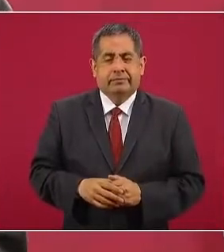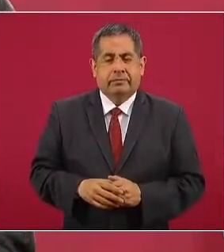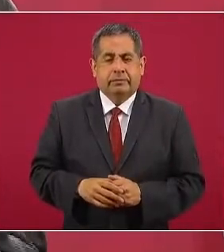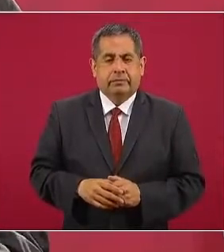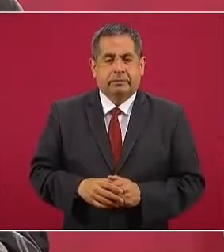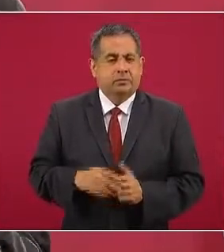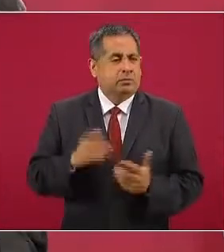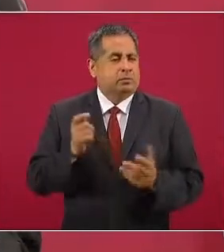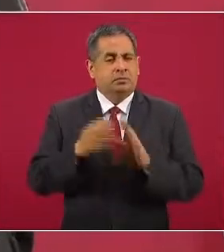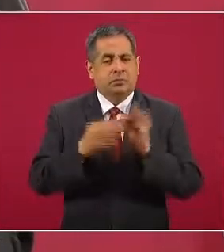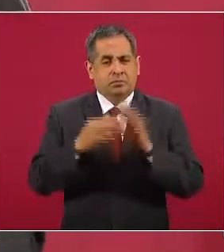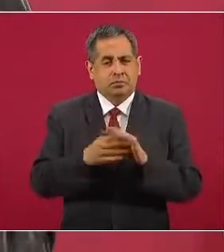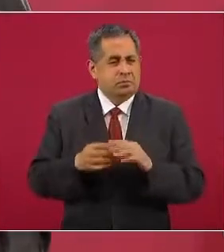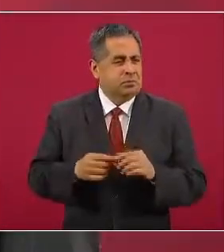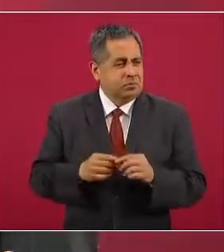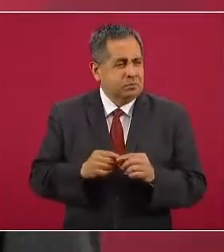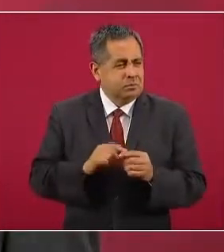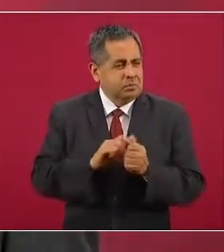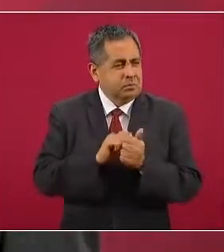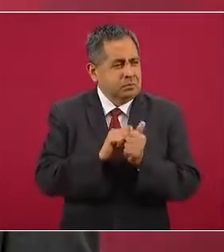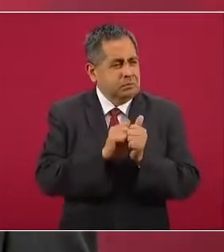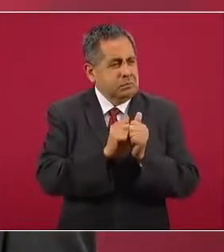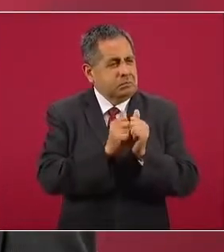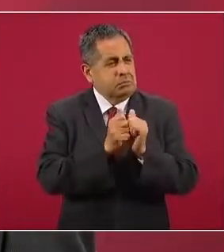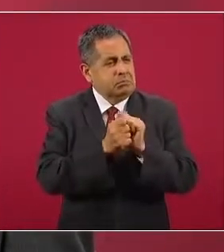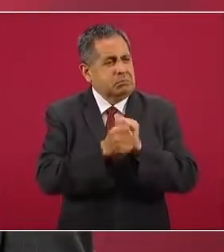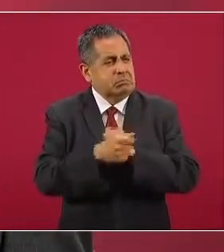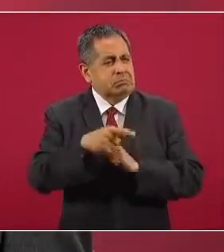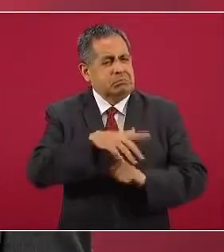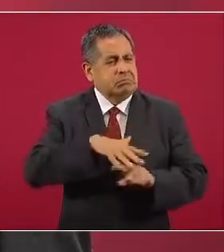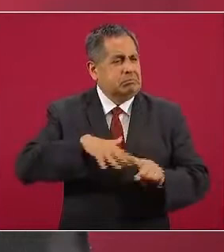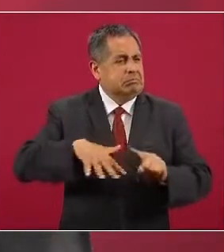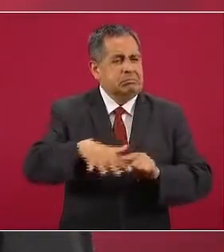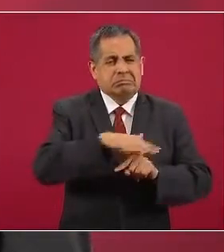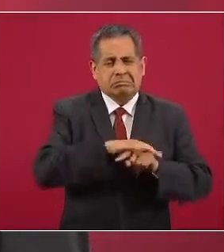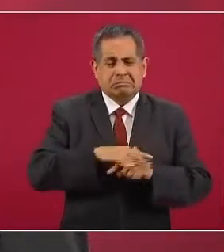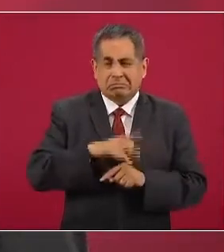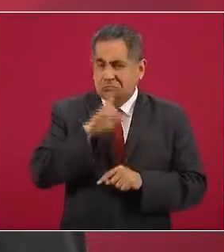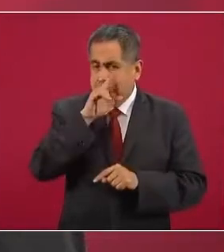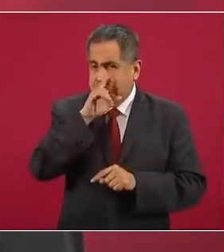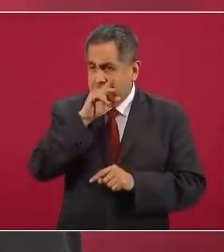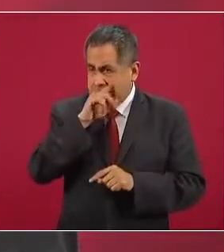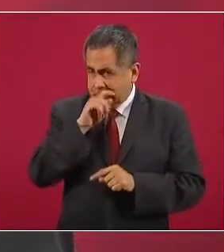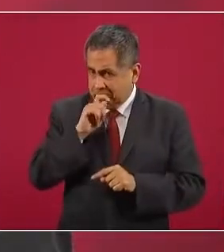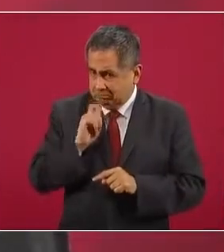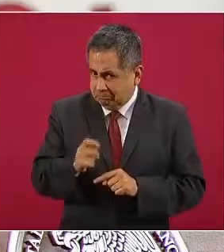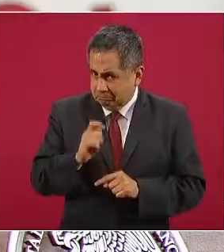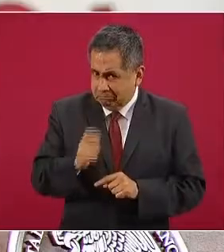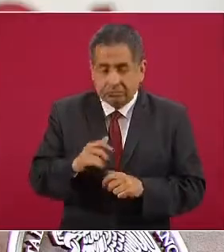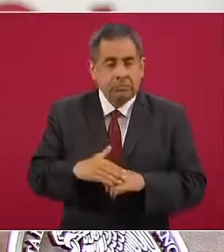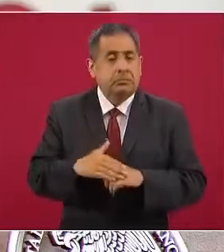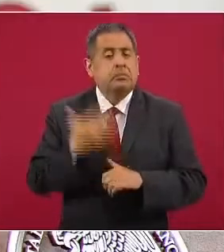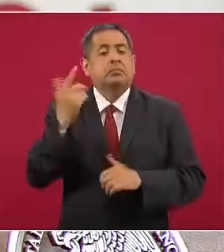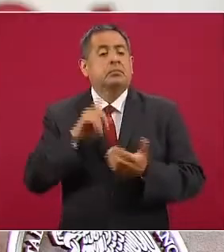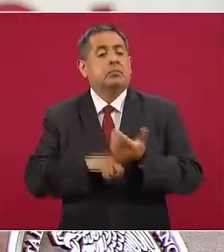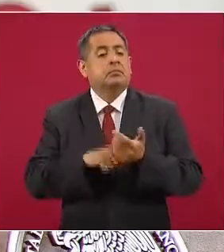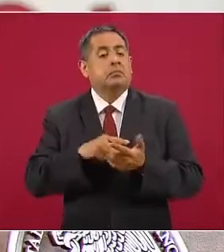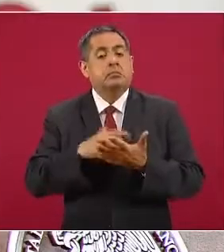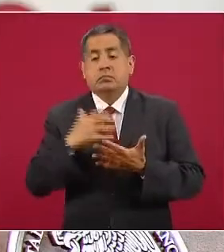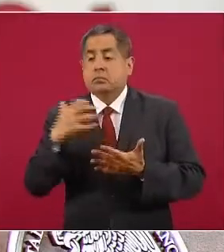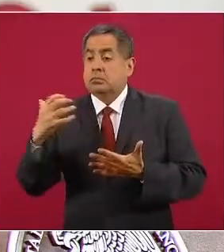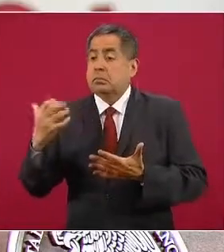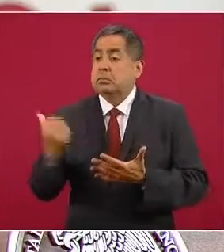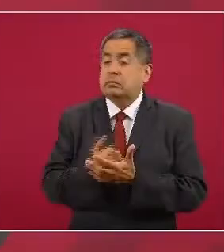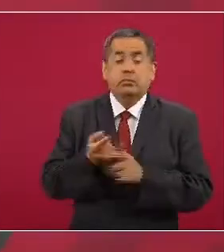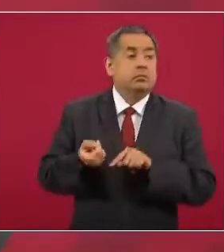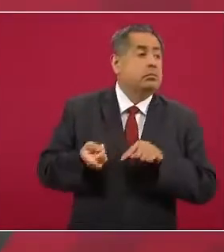claro que se fue creando un ambiente muy preocupante, porque resultó que ganó el señor